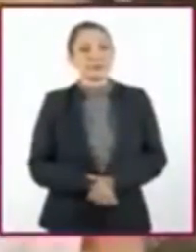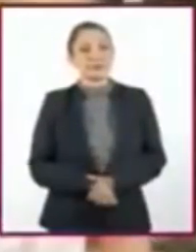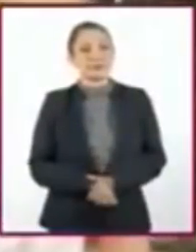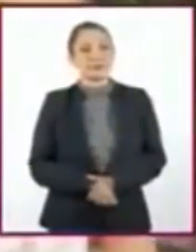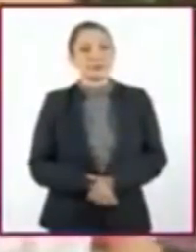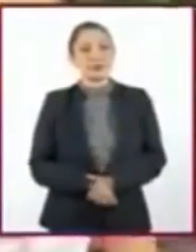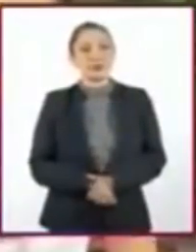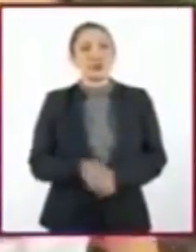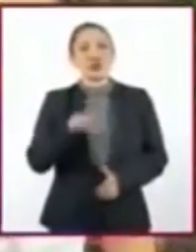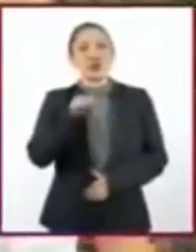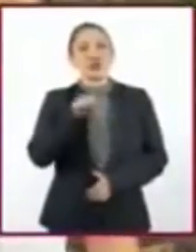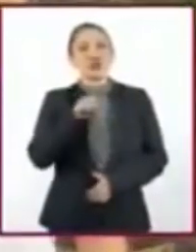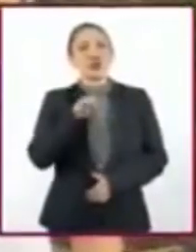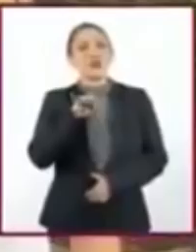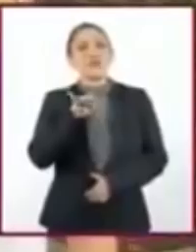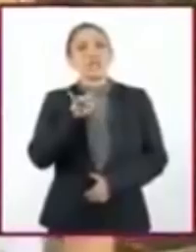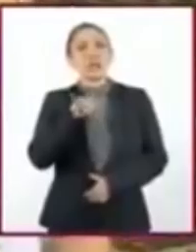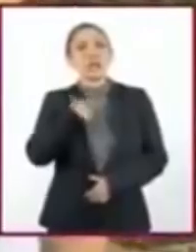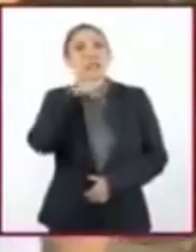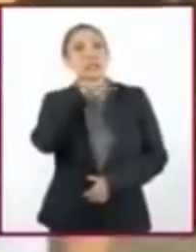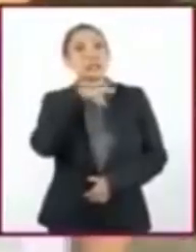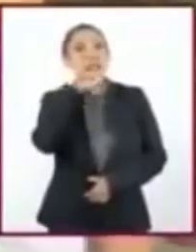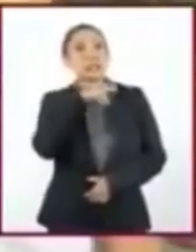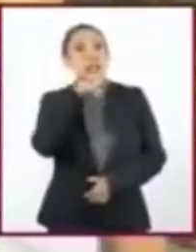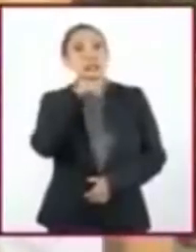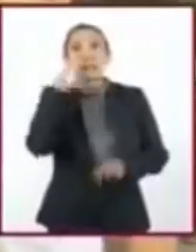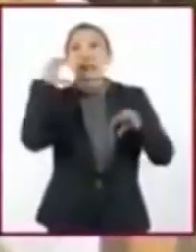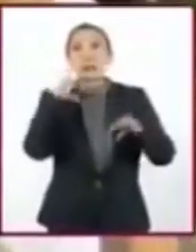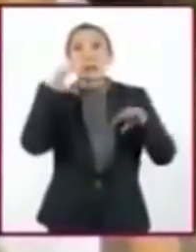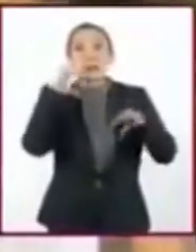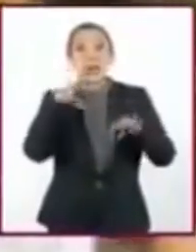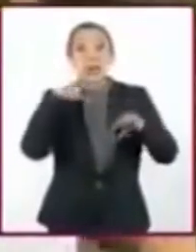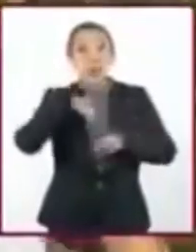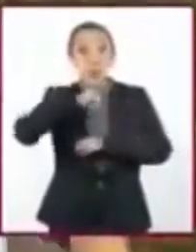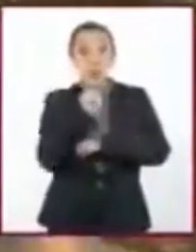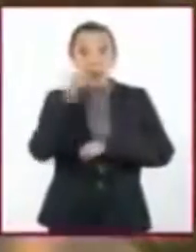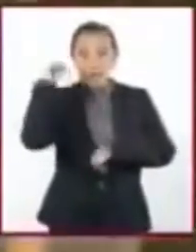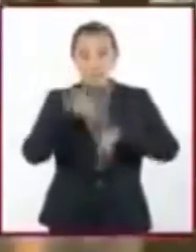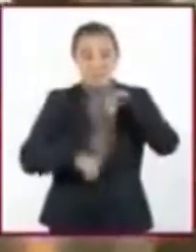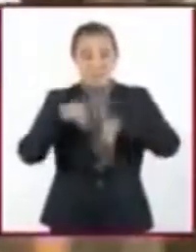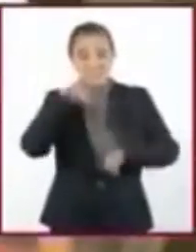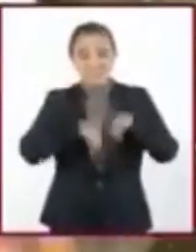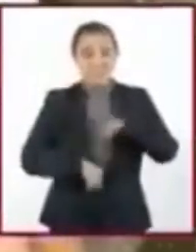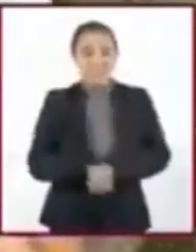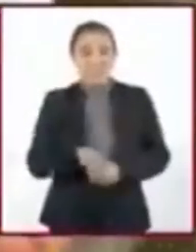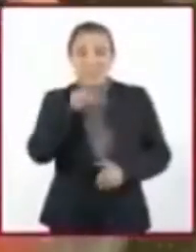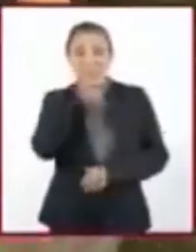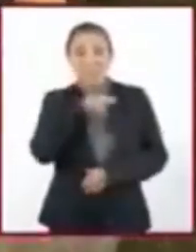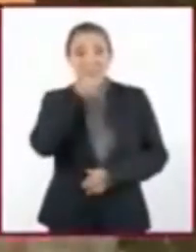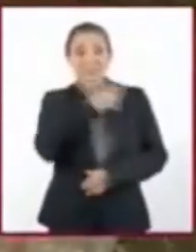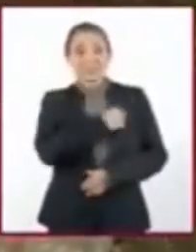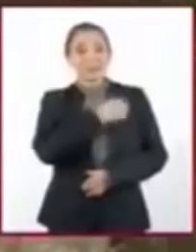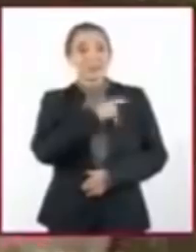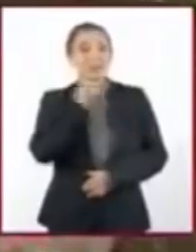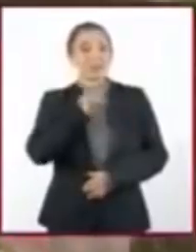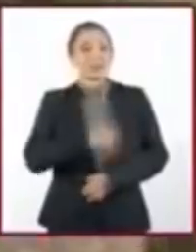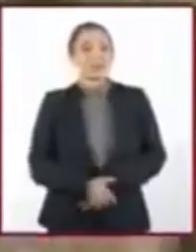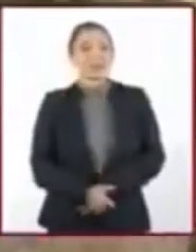Sofía, hay que apurarnos. Va a llover. Hay que guardar todo. Rápido, hija.